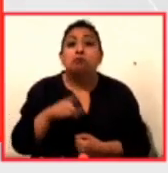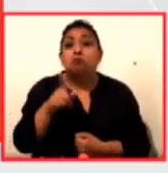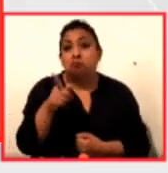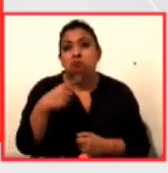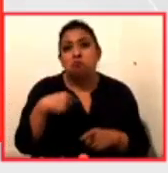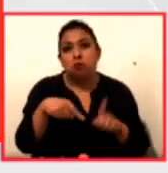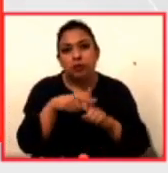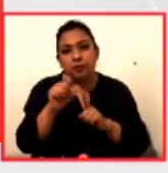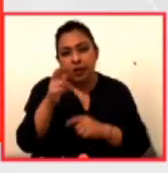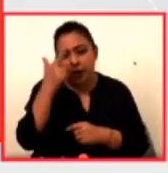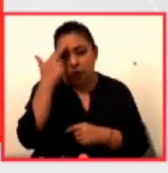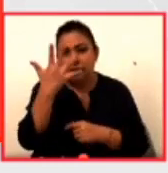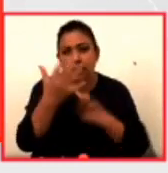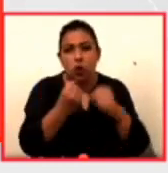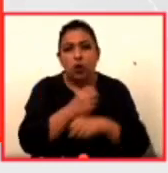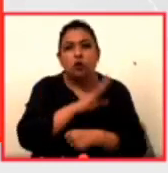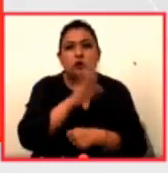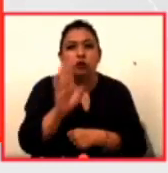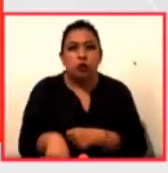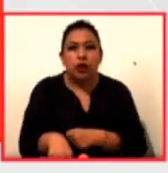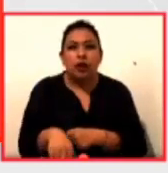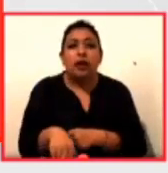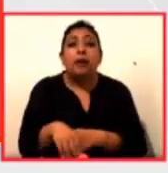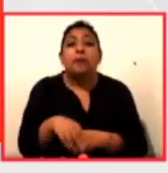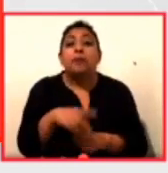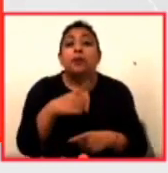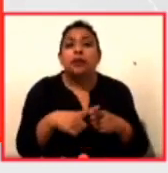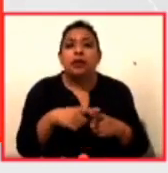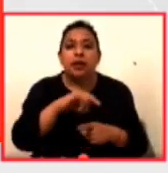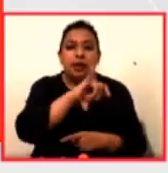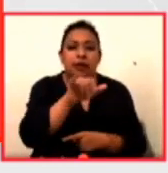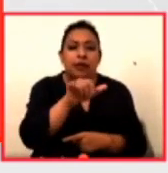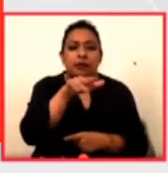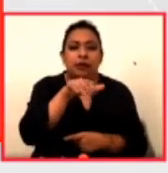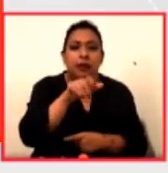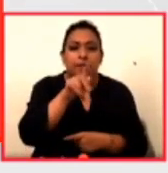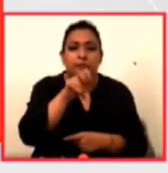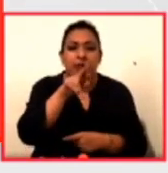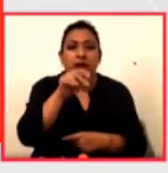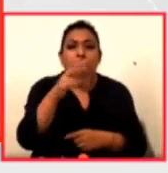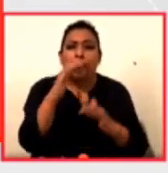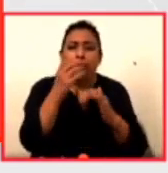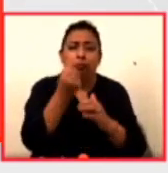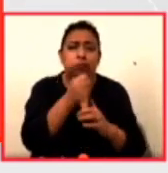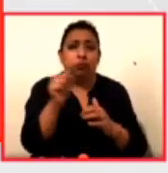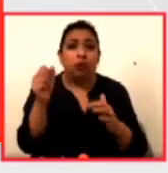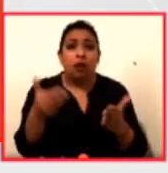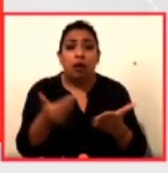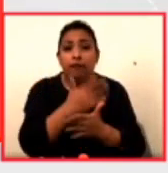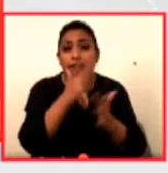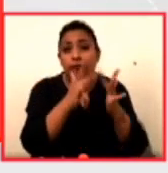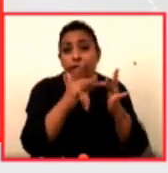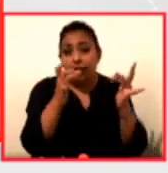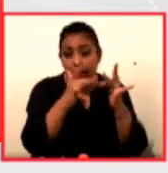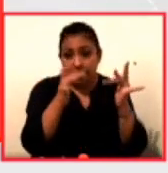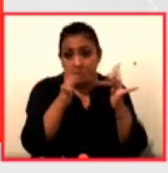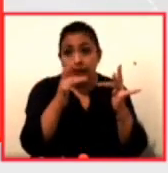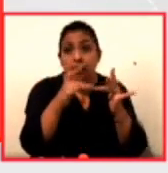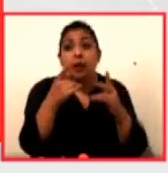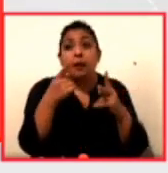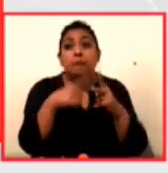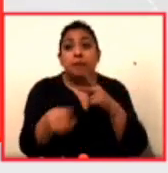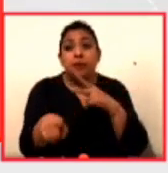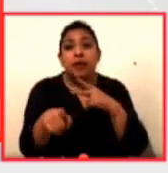un recuerdo a 5 años de su partida a 20 años de su partida Jean-Pierre Rampal este extraordinario flautista francés y en su incursión en este